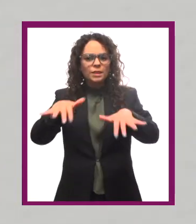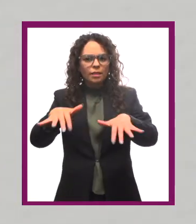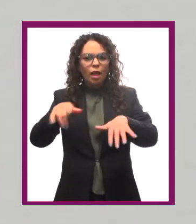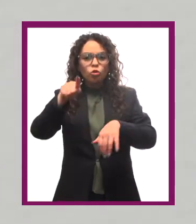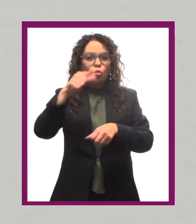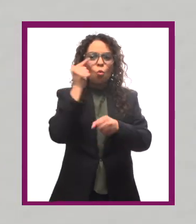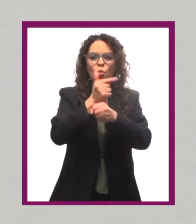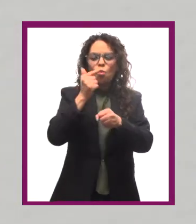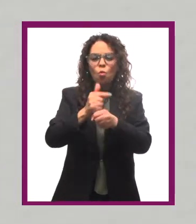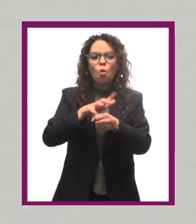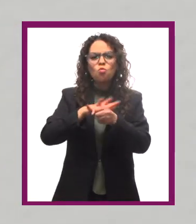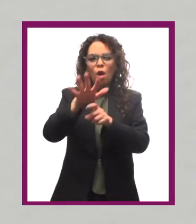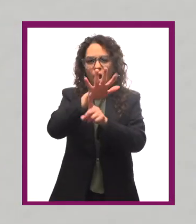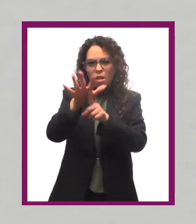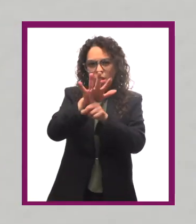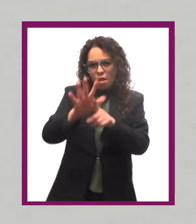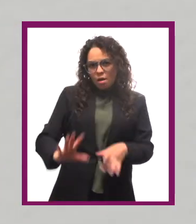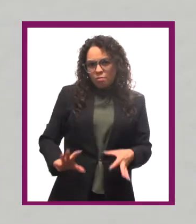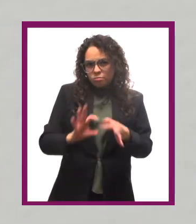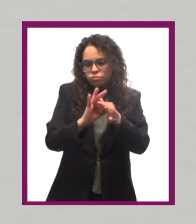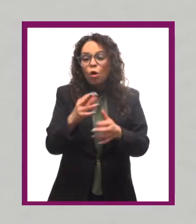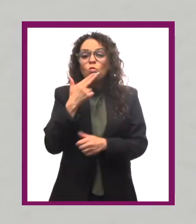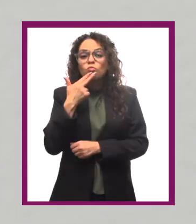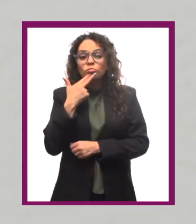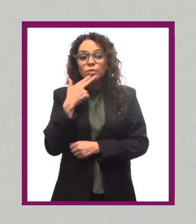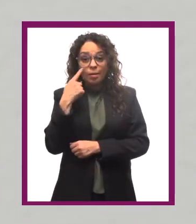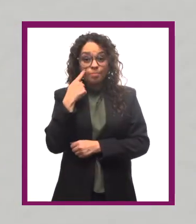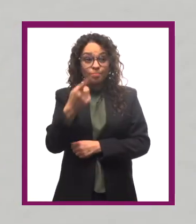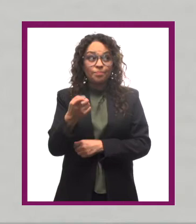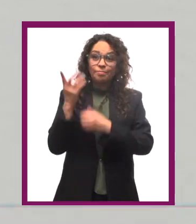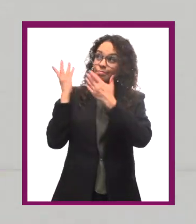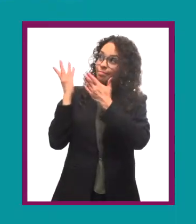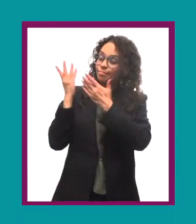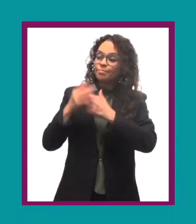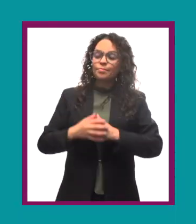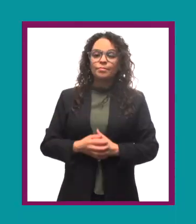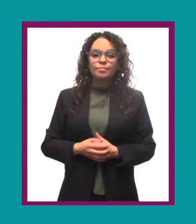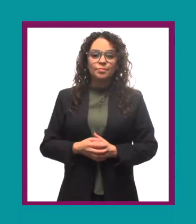ustedes identifican qué tipo de argumento persuasivo está utilizando